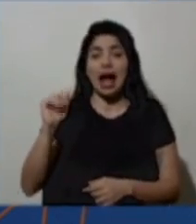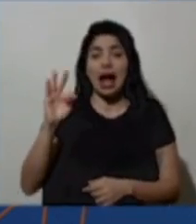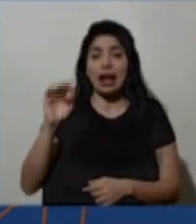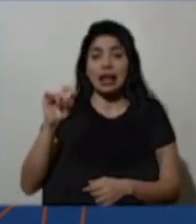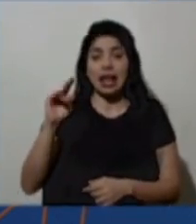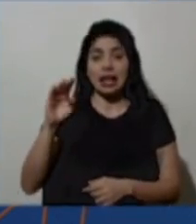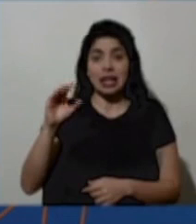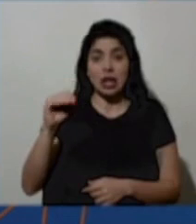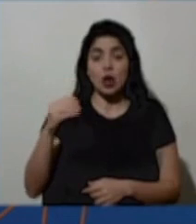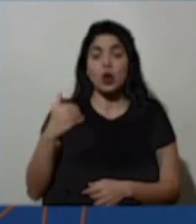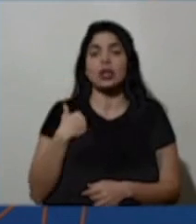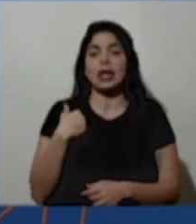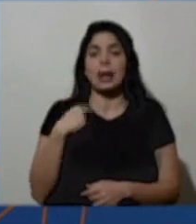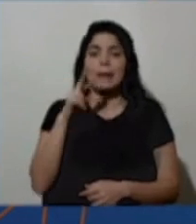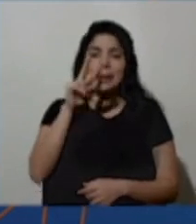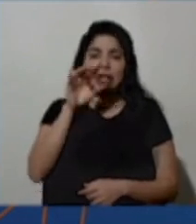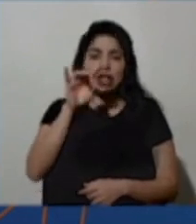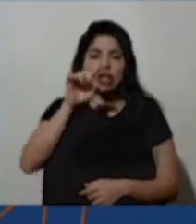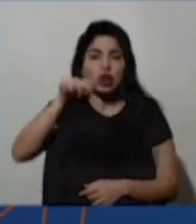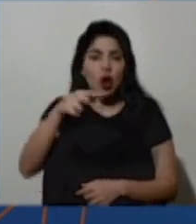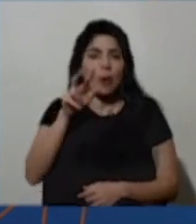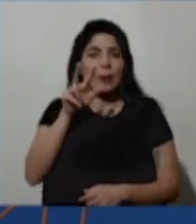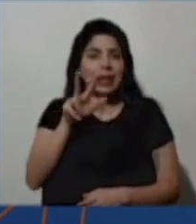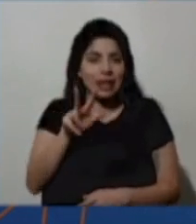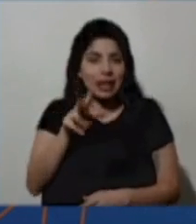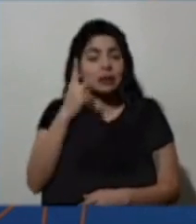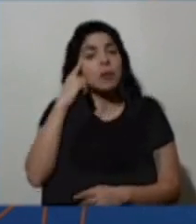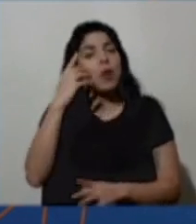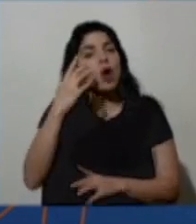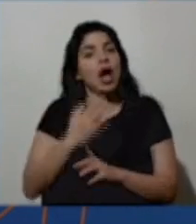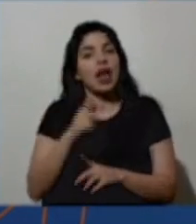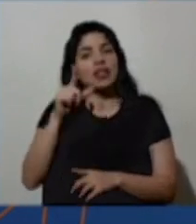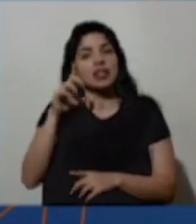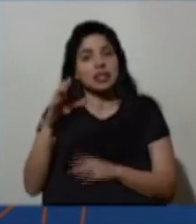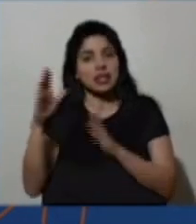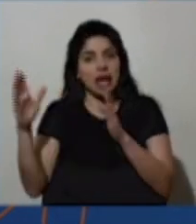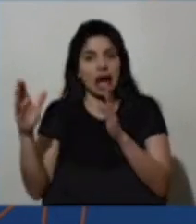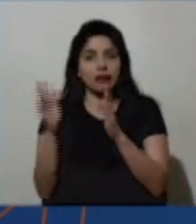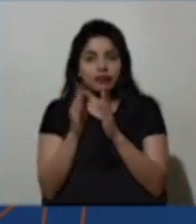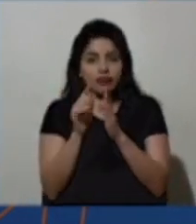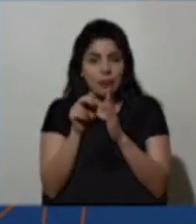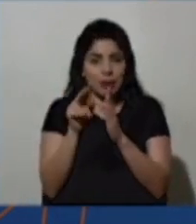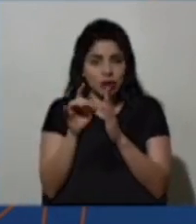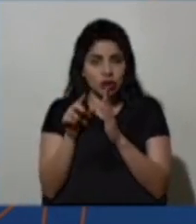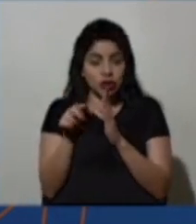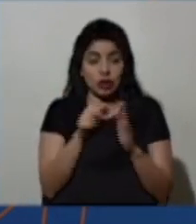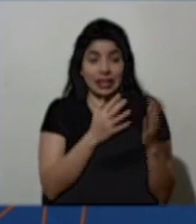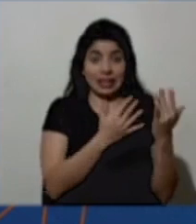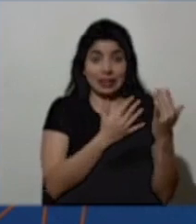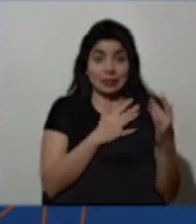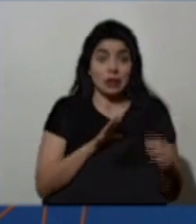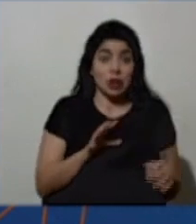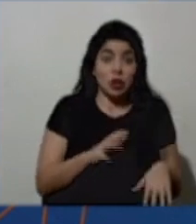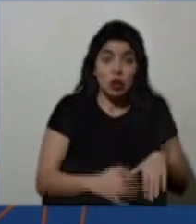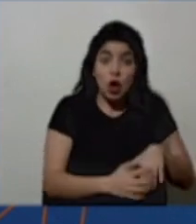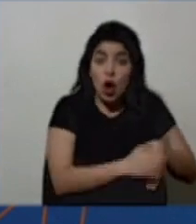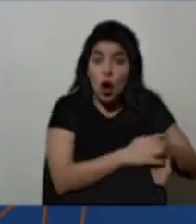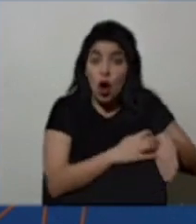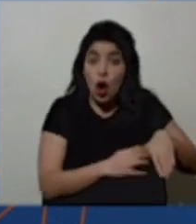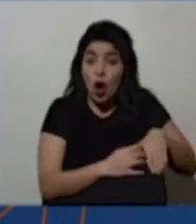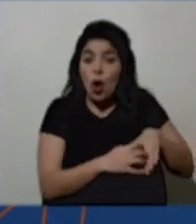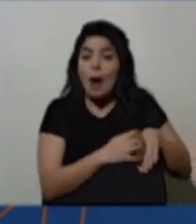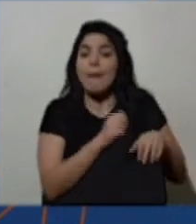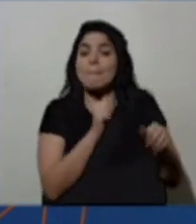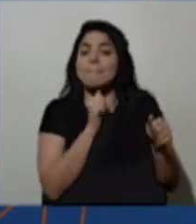,33 dosis por cada 100 habitantes. Esperamos que esta semana todas las regiones ya pasen la